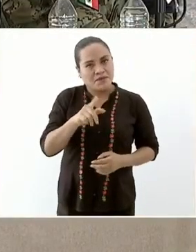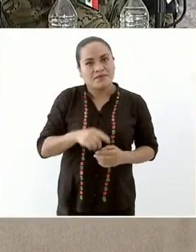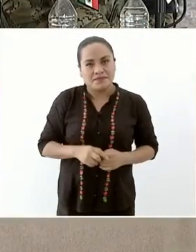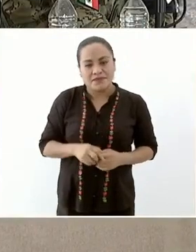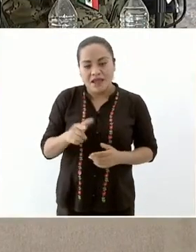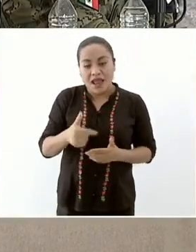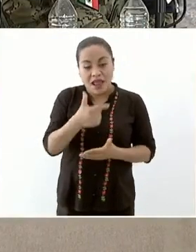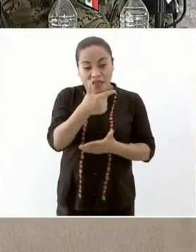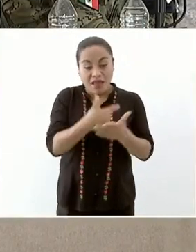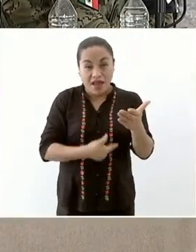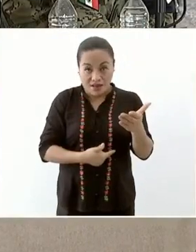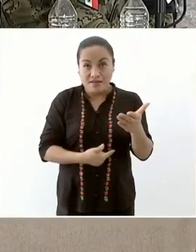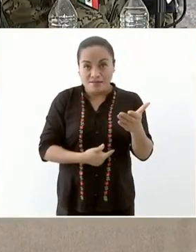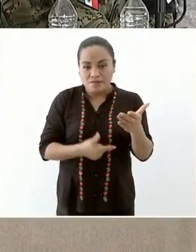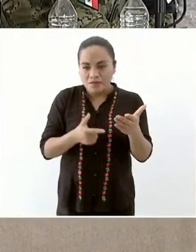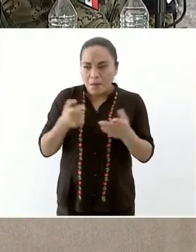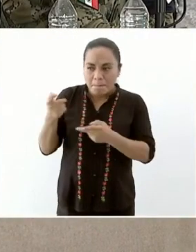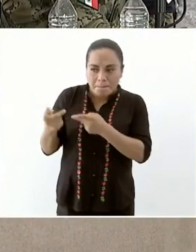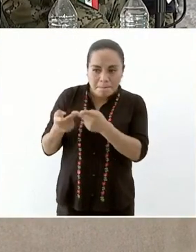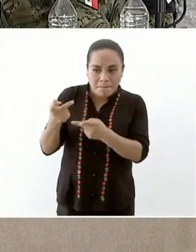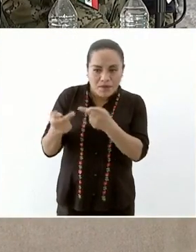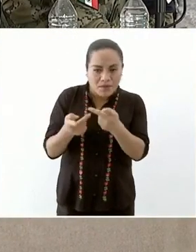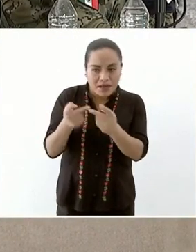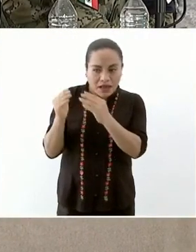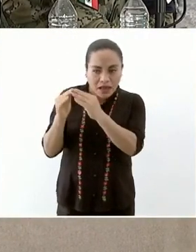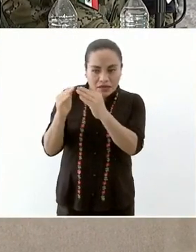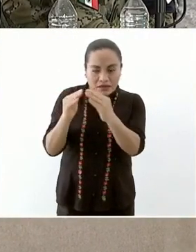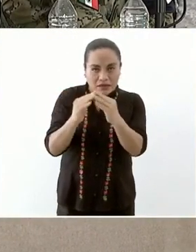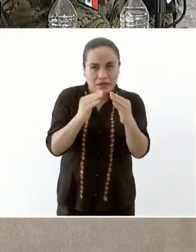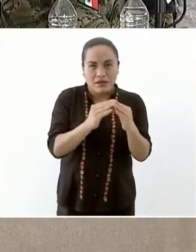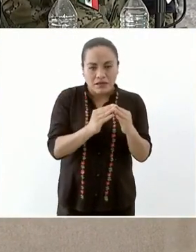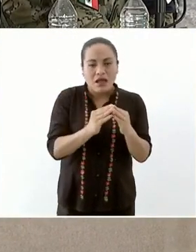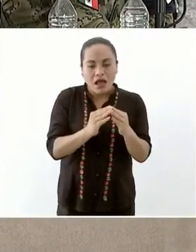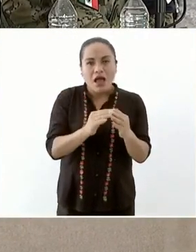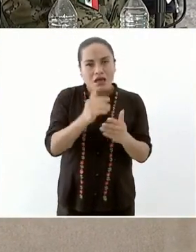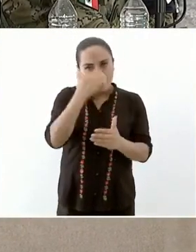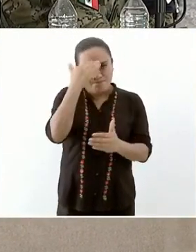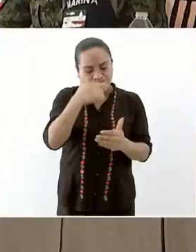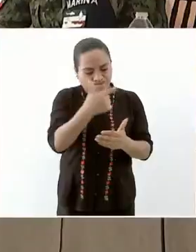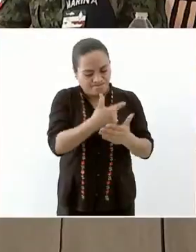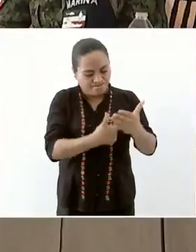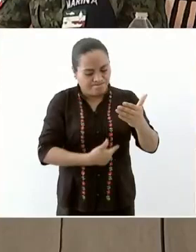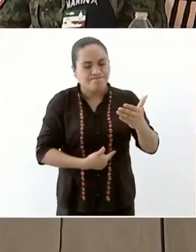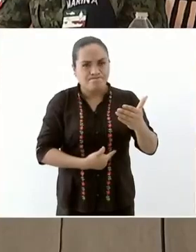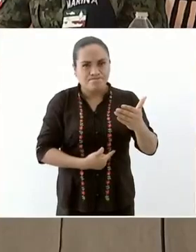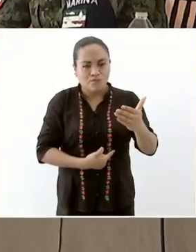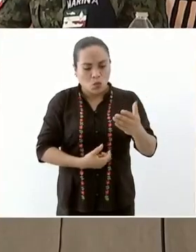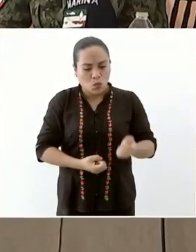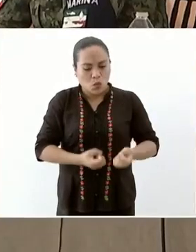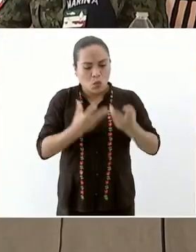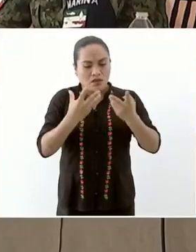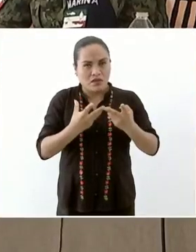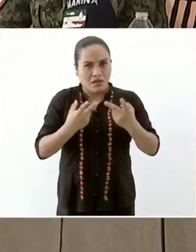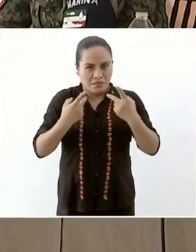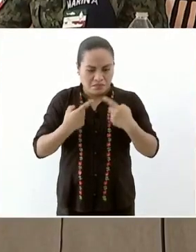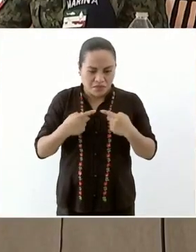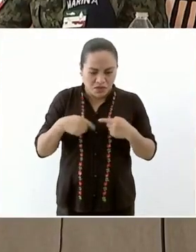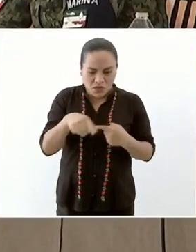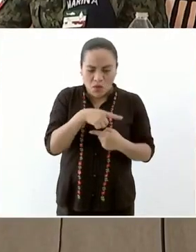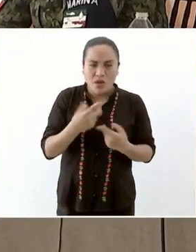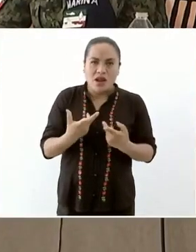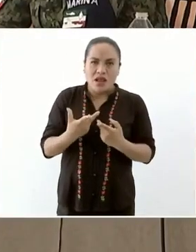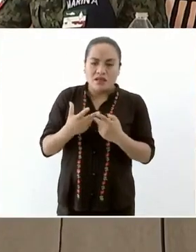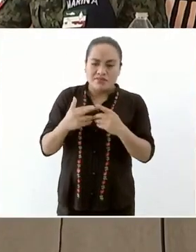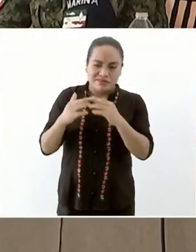ya nos indica qué afectación hubo en viviendas